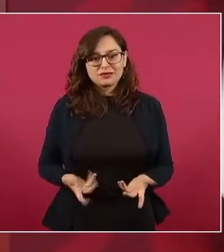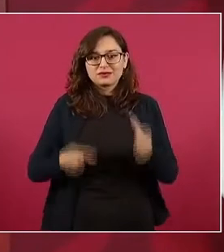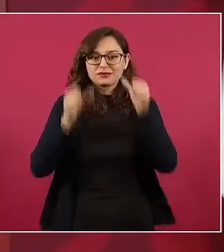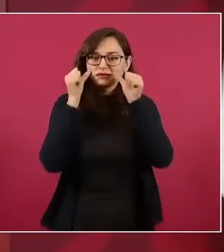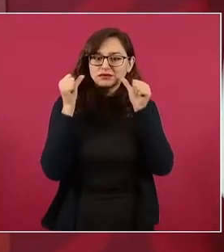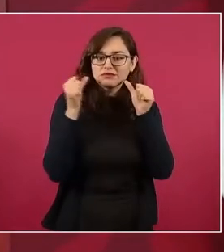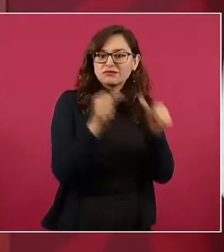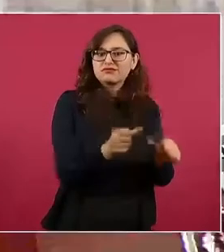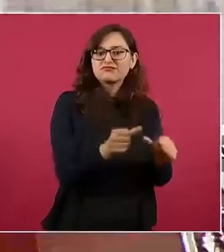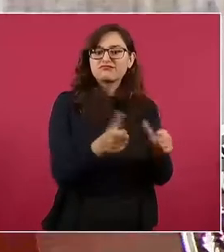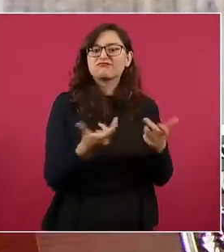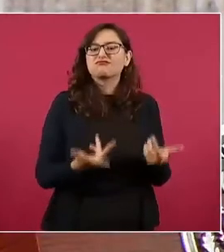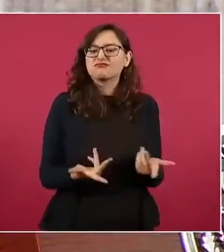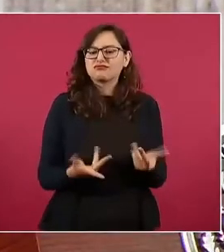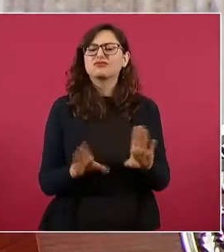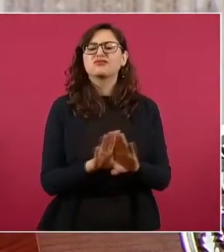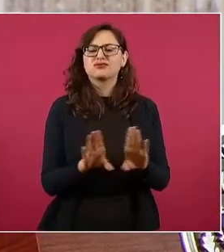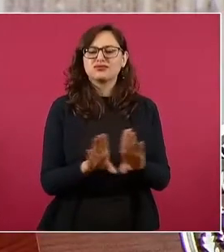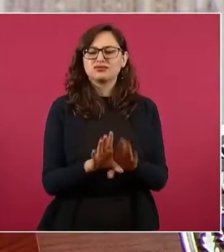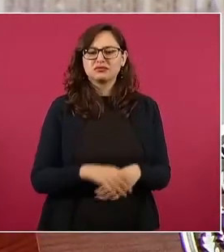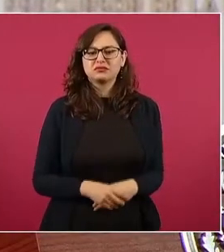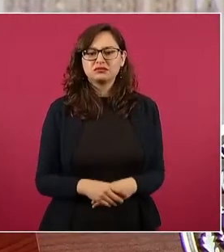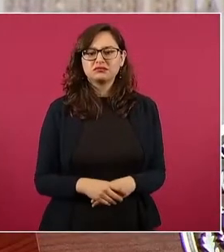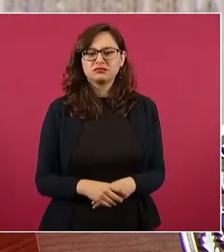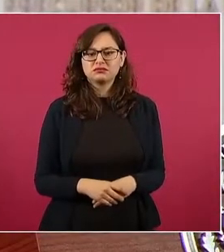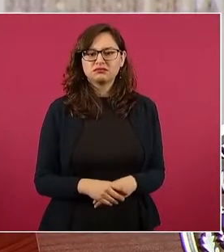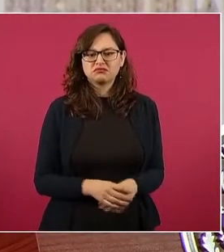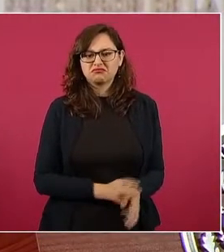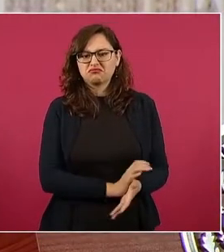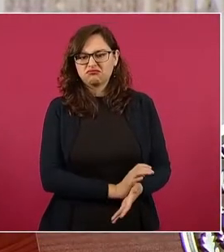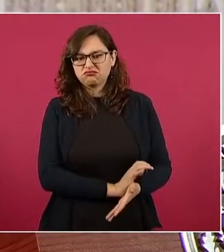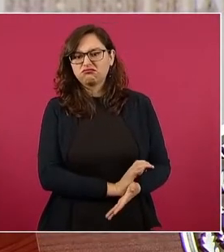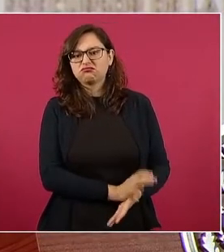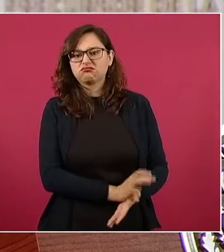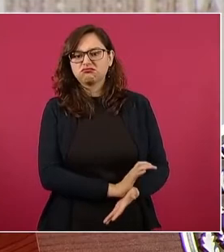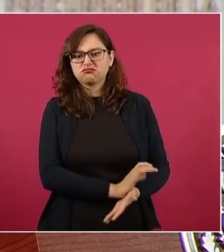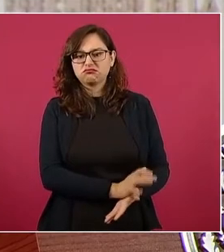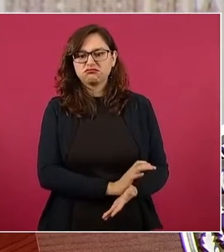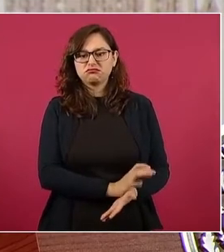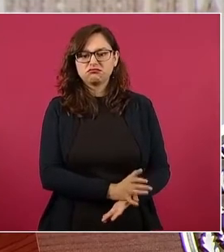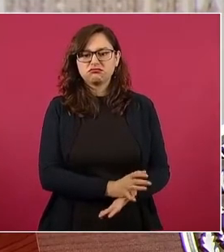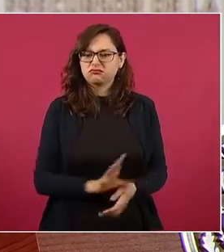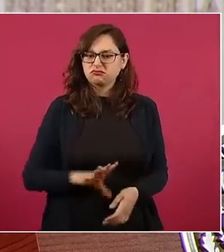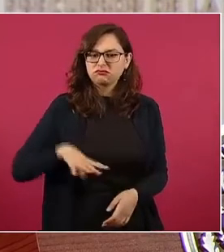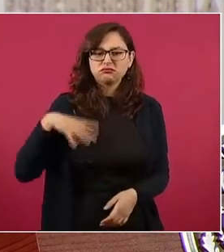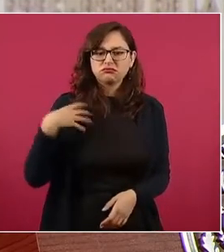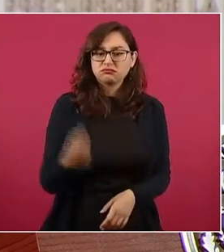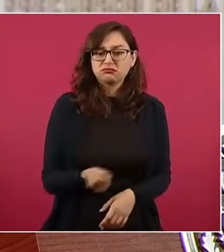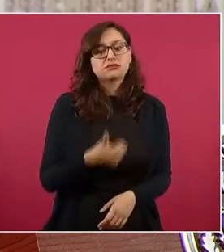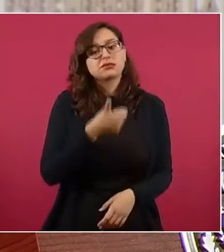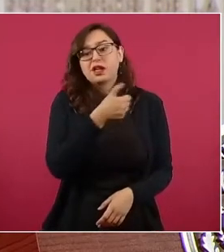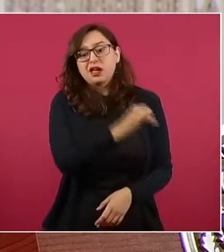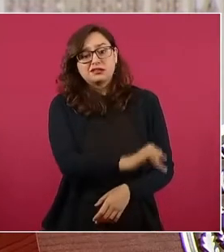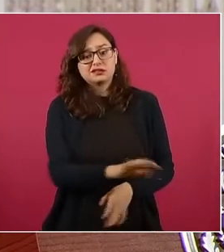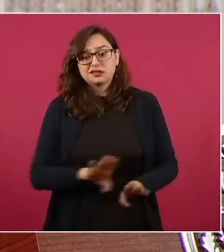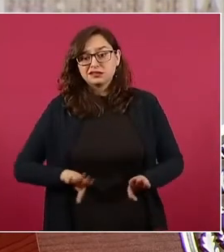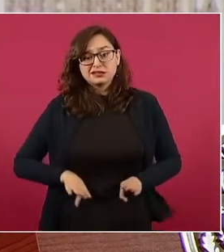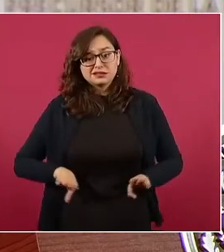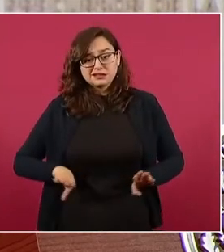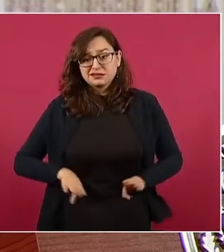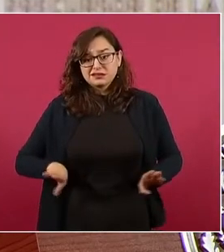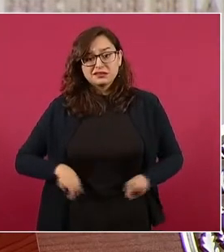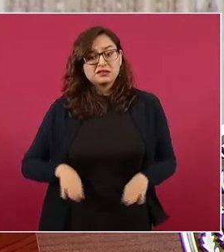eso es el